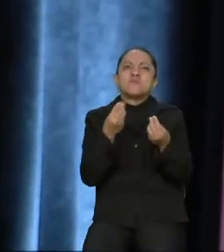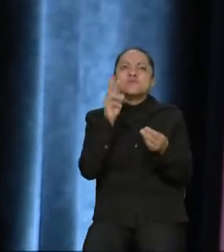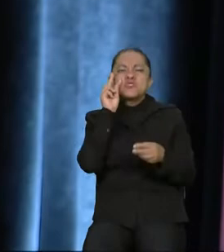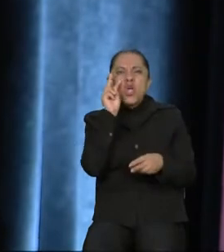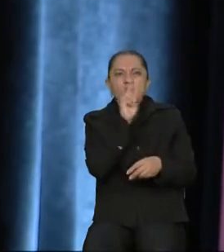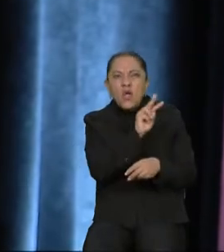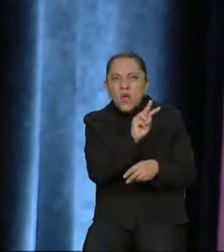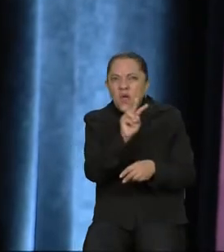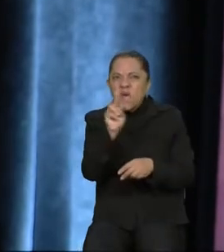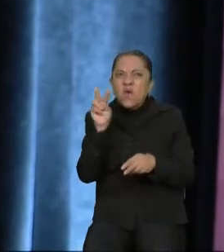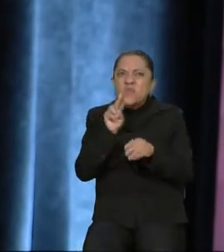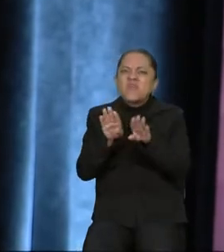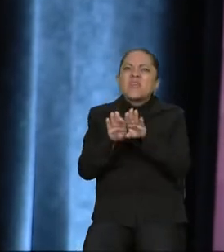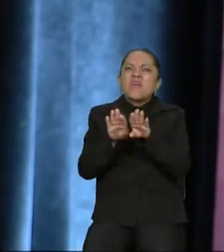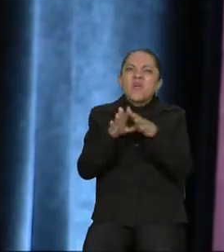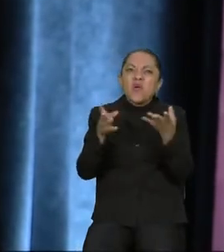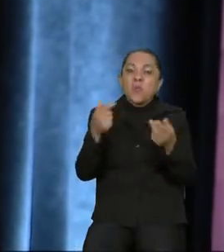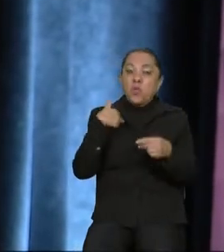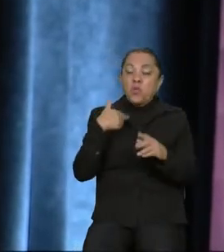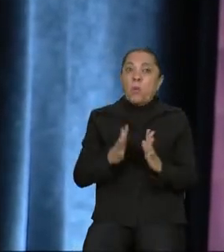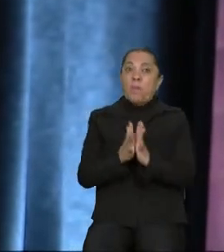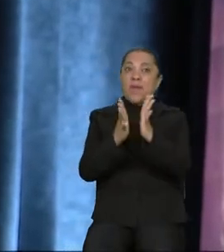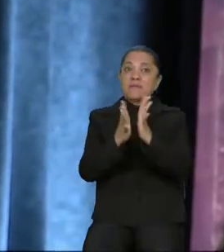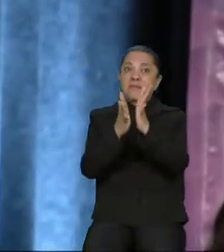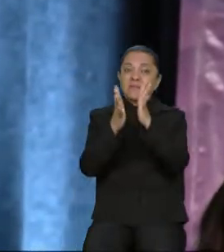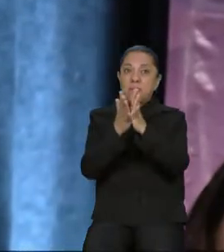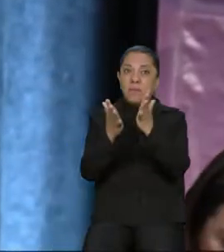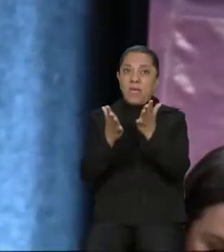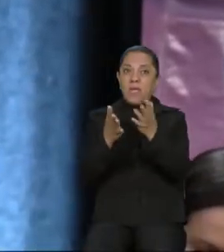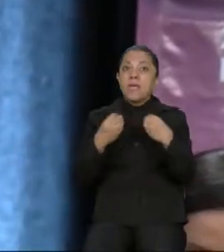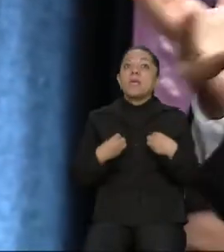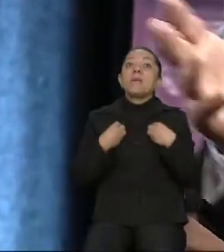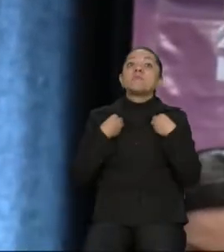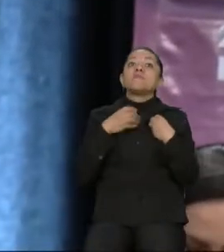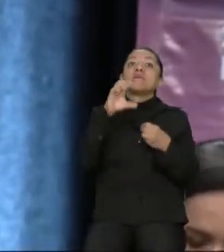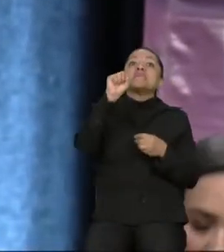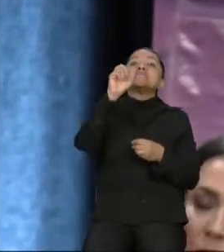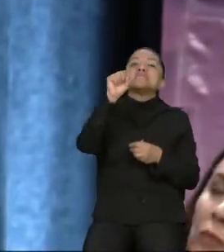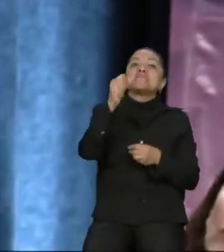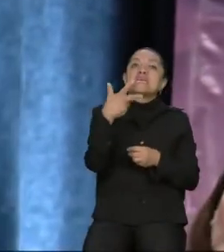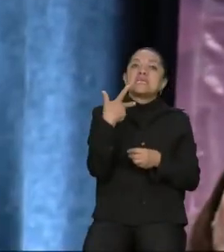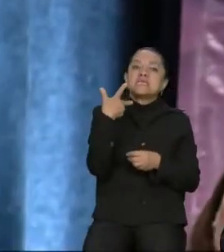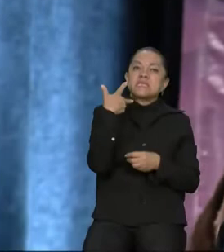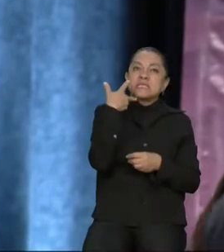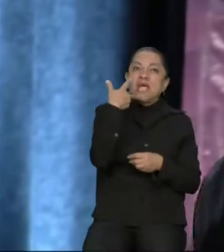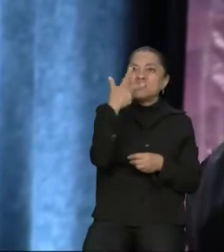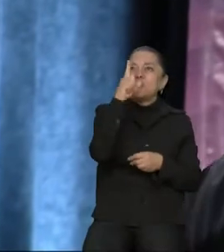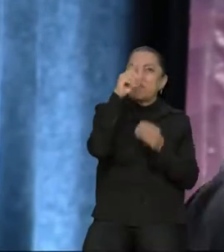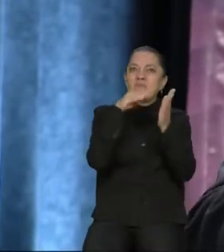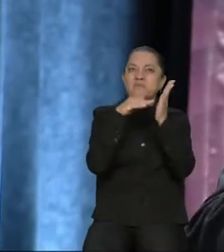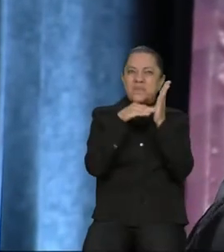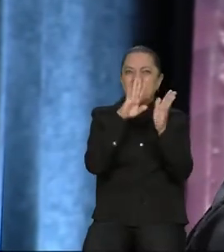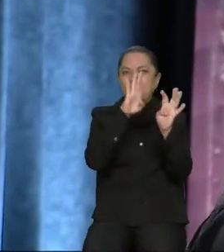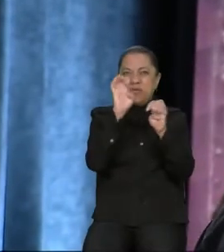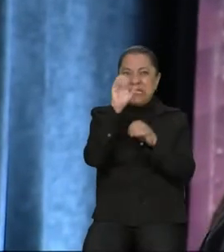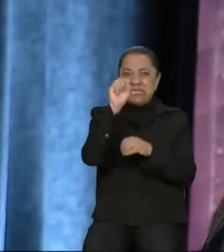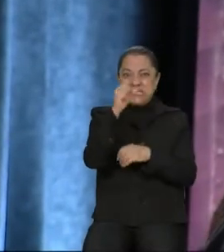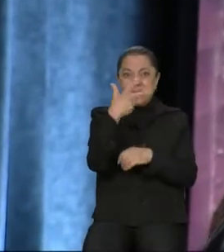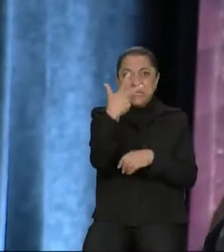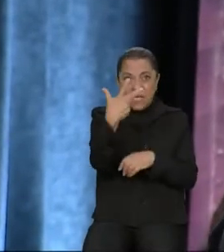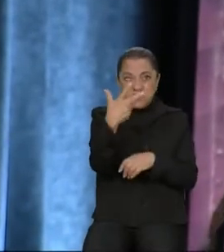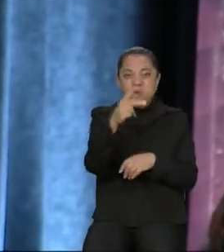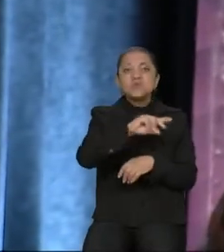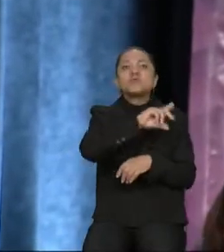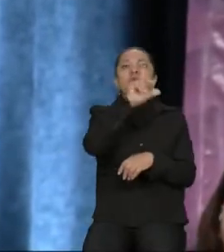entonces de muy joven me tocó participar, pues me tocó vivir 68 en su momento, 71, y tantas cosas en el centro que dirige a mi padre.